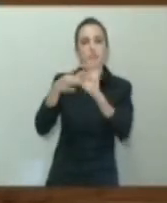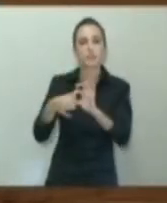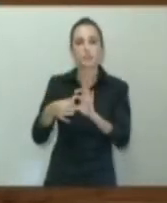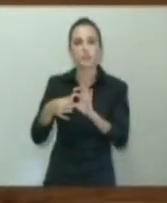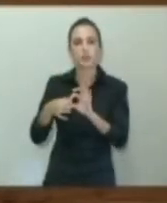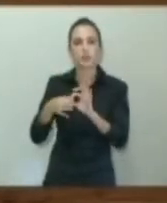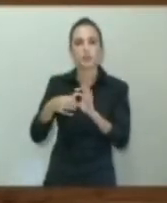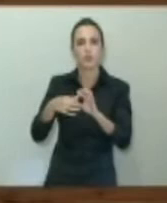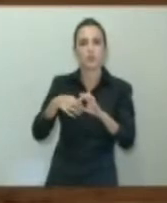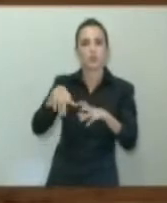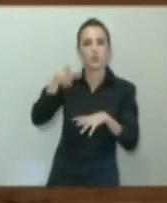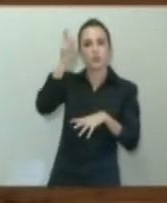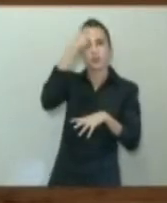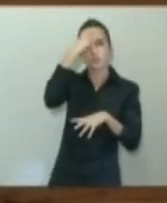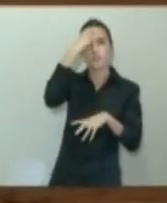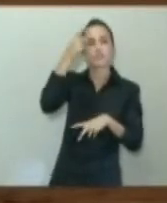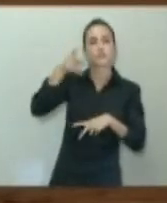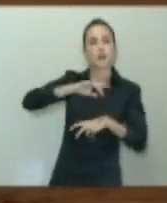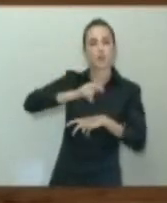¿Qué es